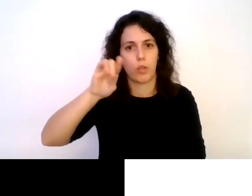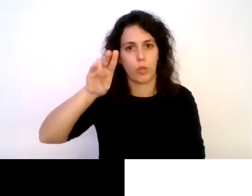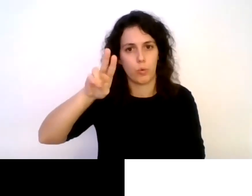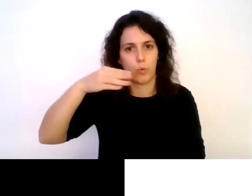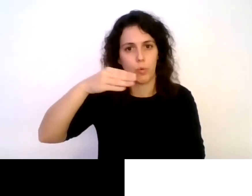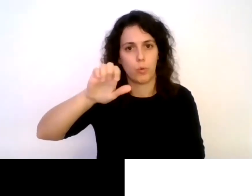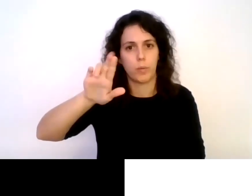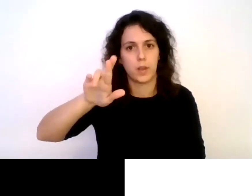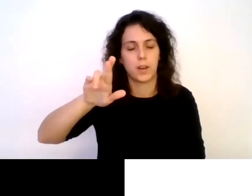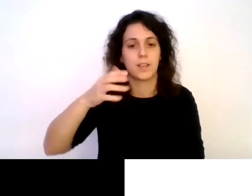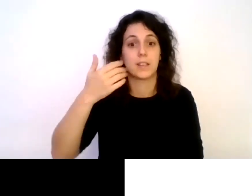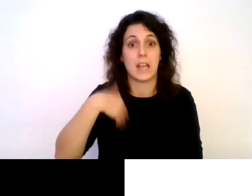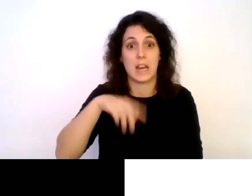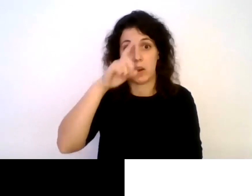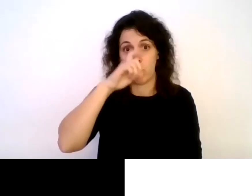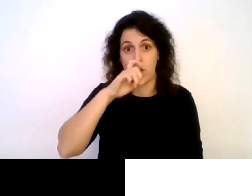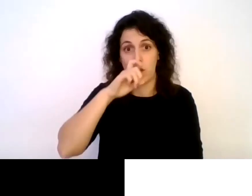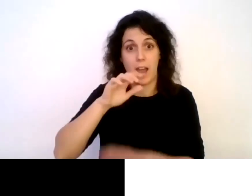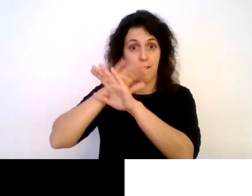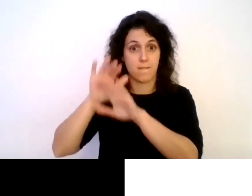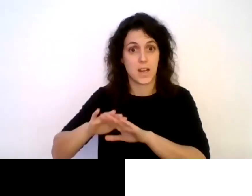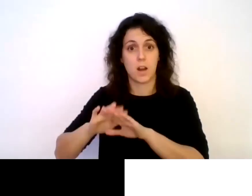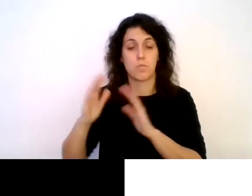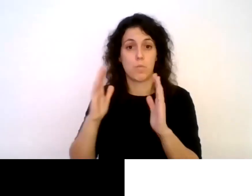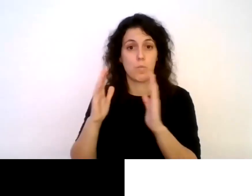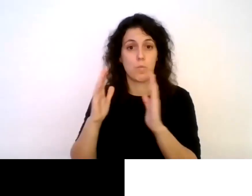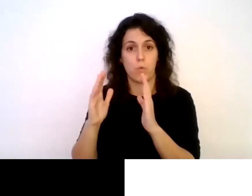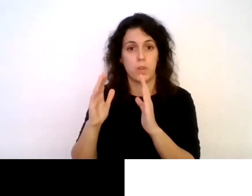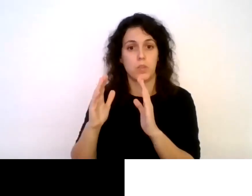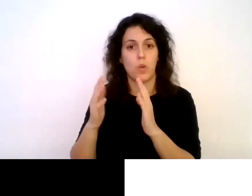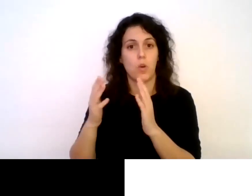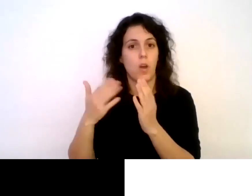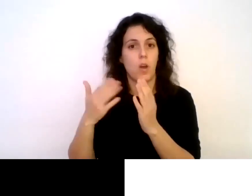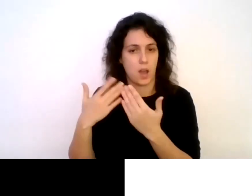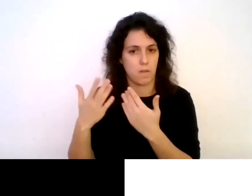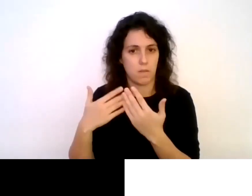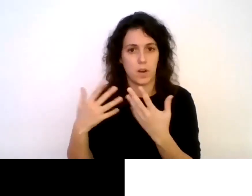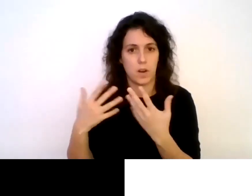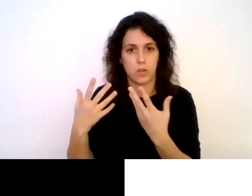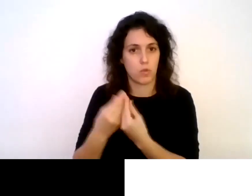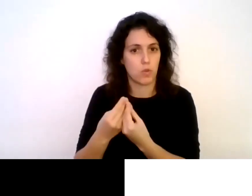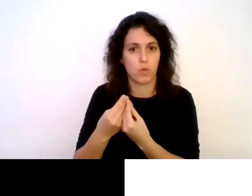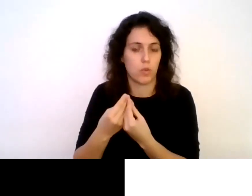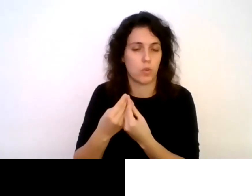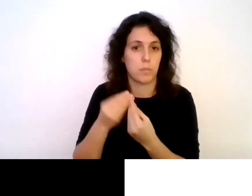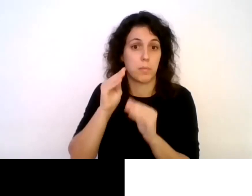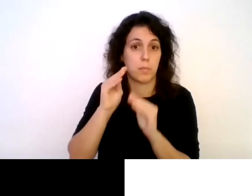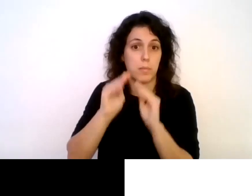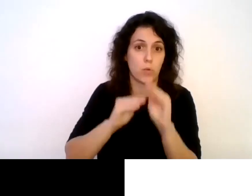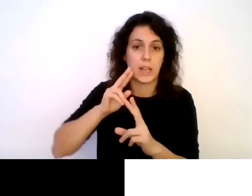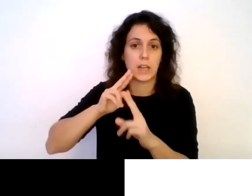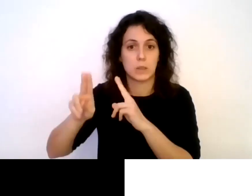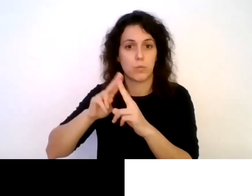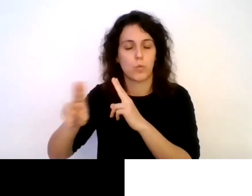ya lo recuerdo que al final tendremos un rato para conversar con preguntas y respuestas que